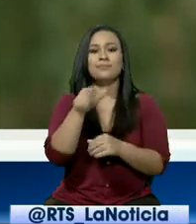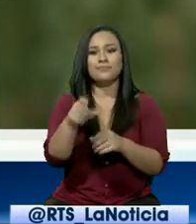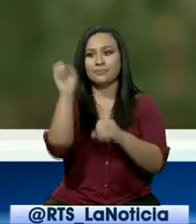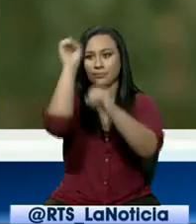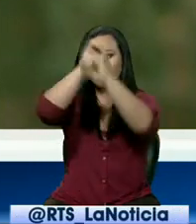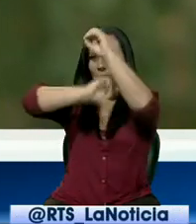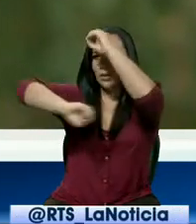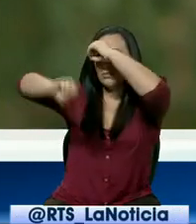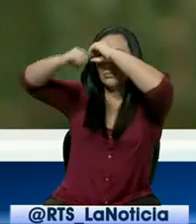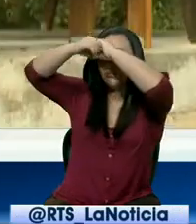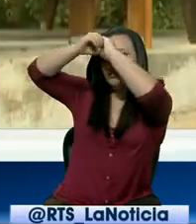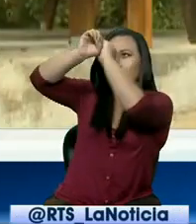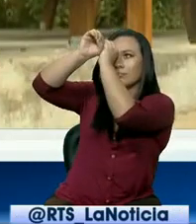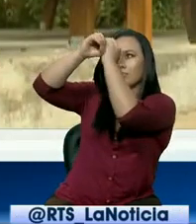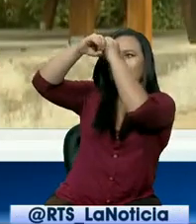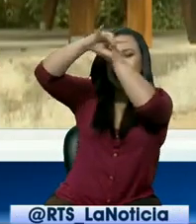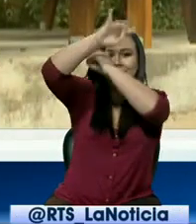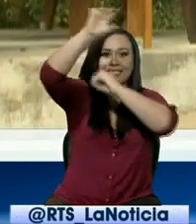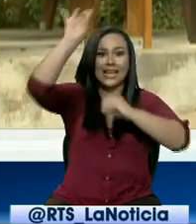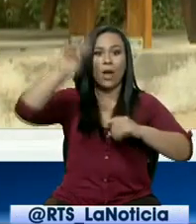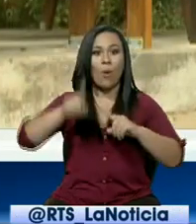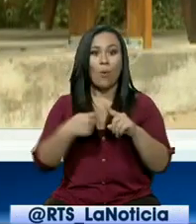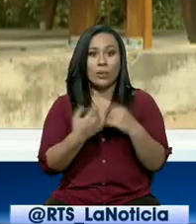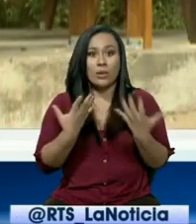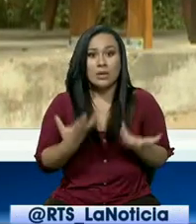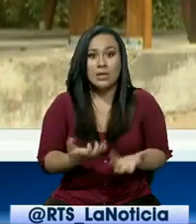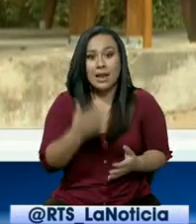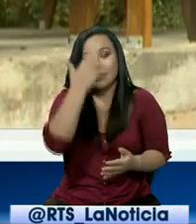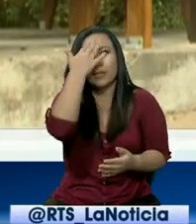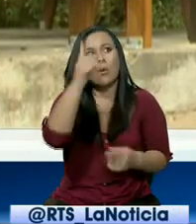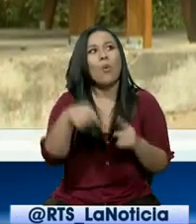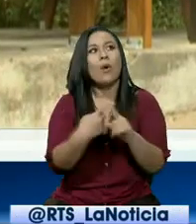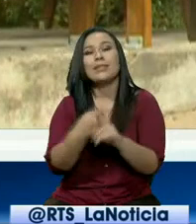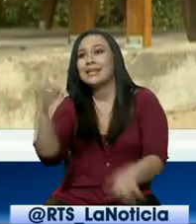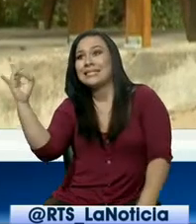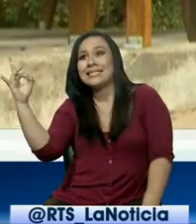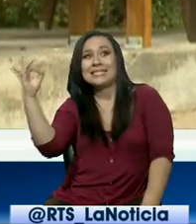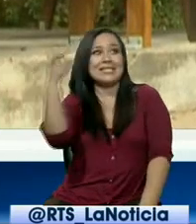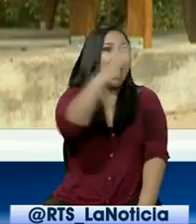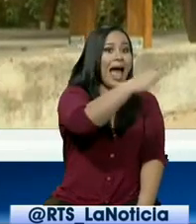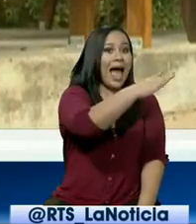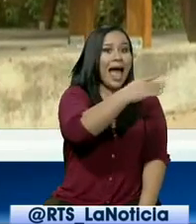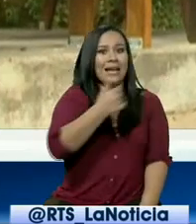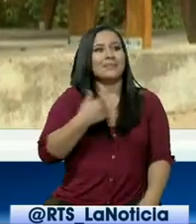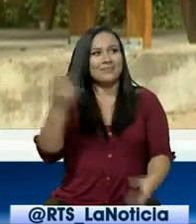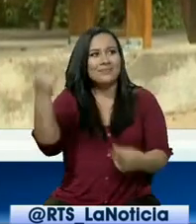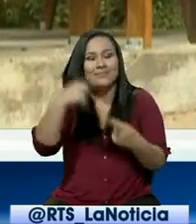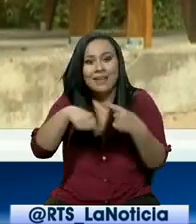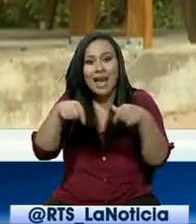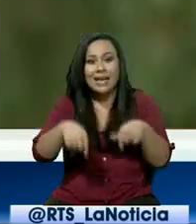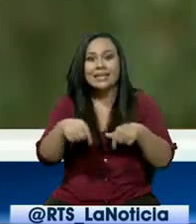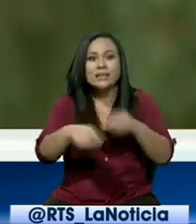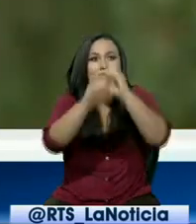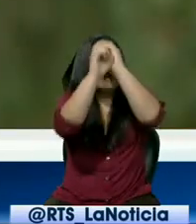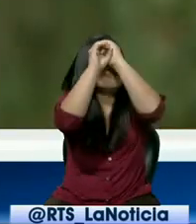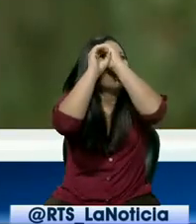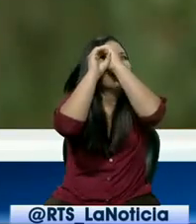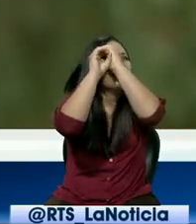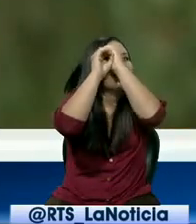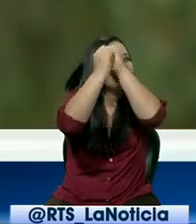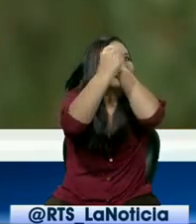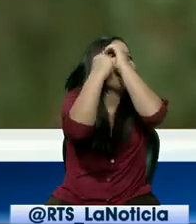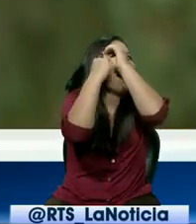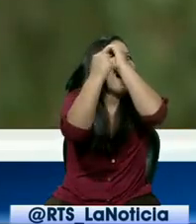observatorio astronómico. Cuando desean venir a Jerusalén y vaya a ver un evento astronómico, vengan a